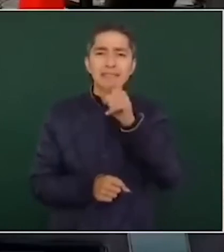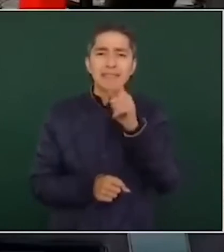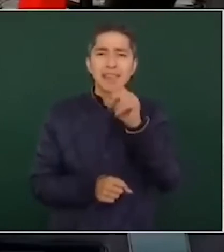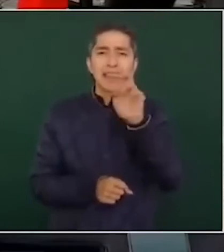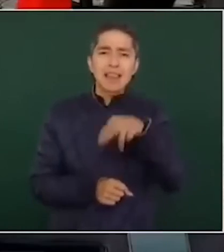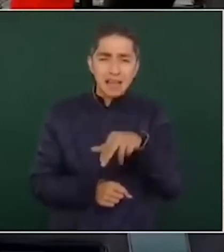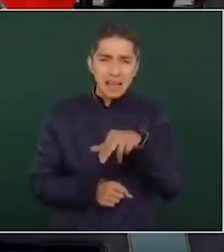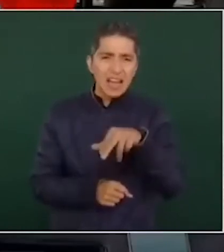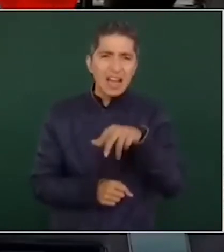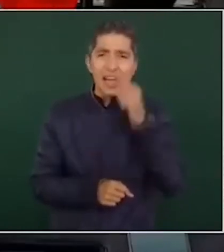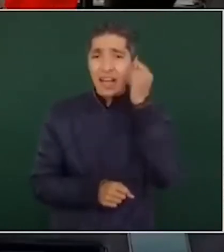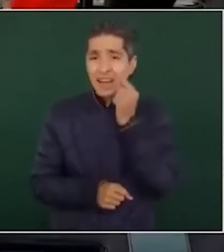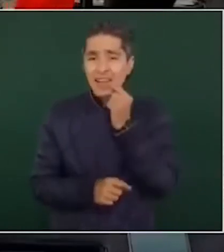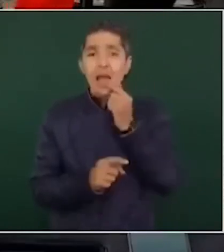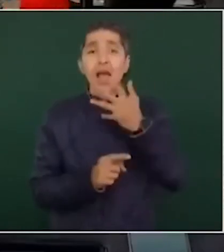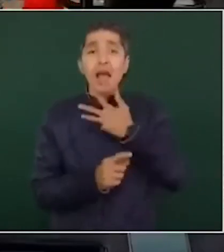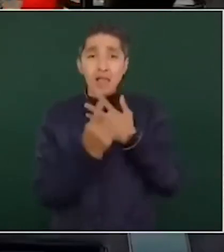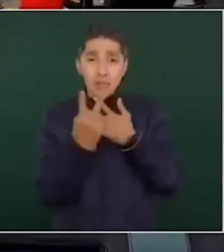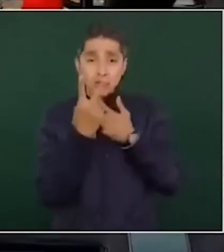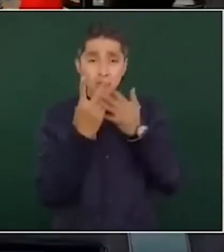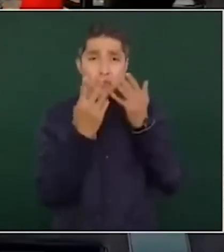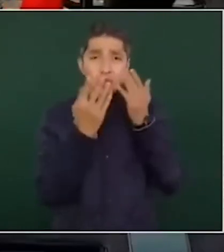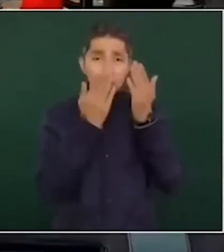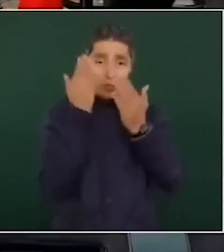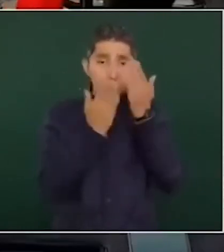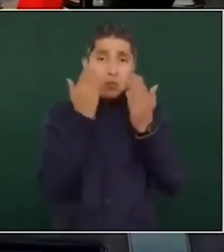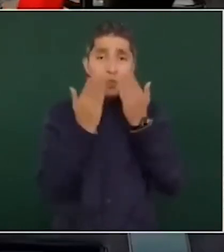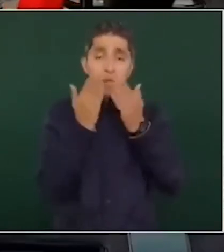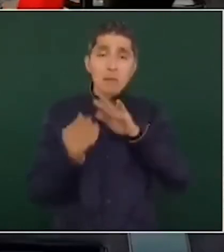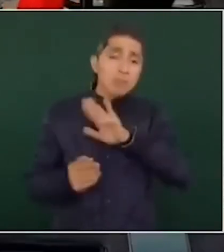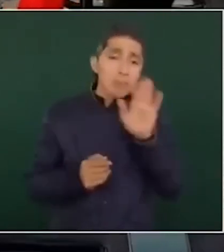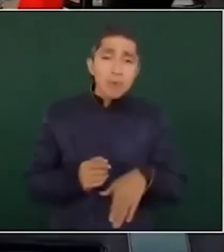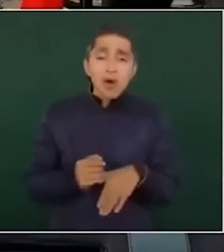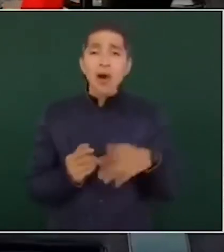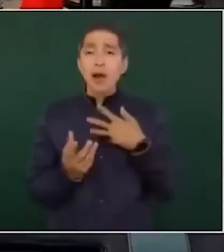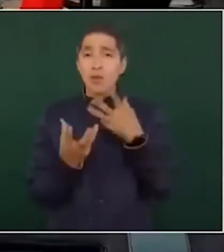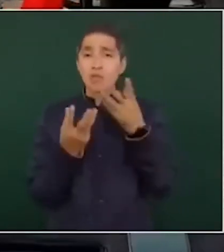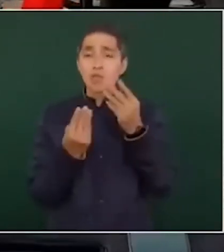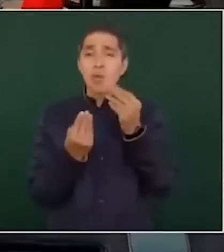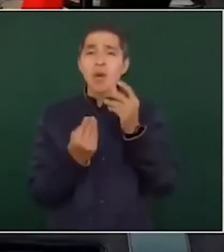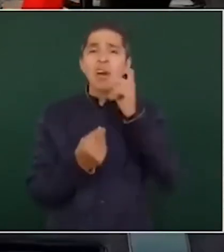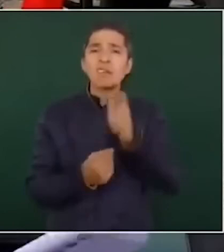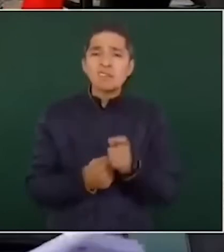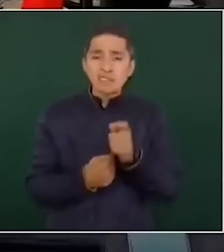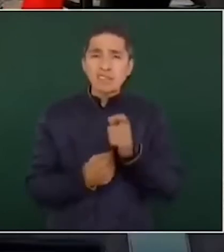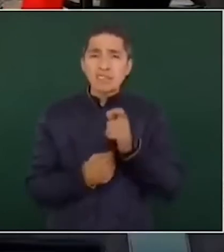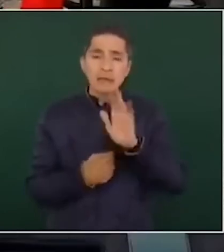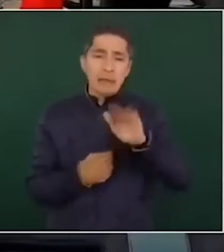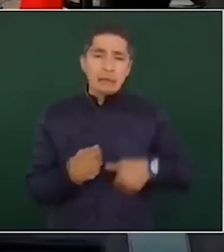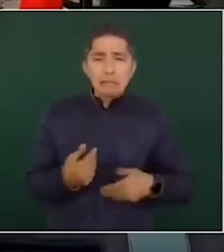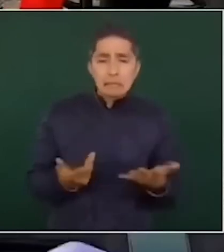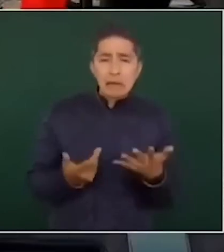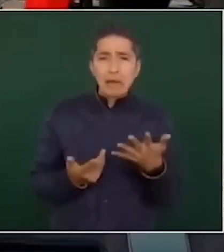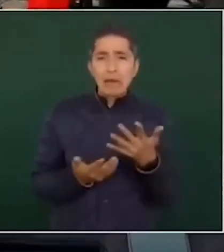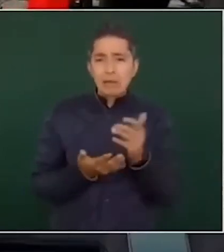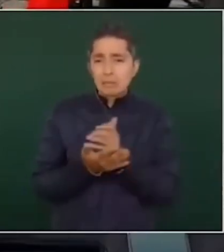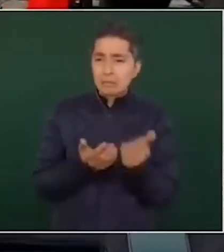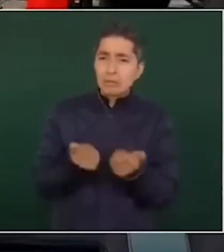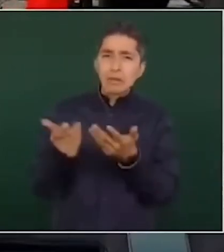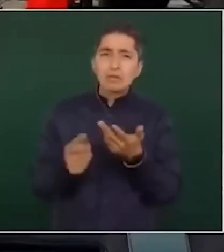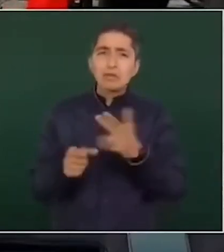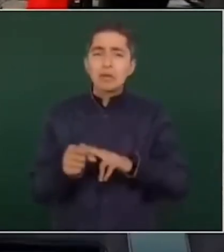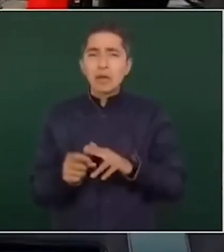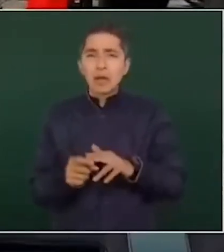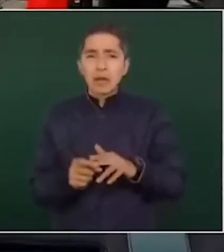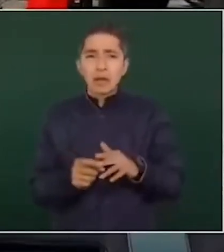trágico incidente ocurrió durante la noche del jueves, 7 de marzo. Según las primeras investigaciones, los estudiantes viajaban en